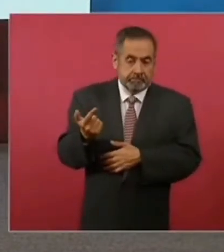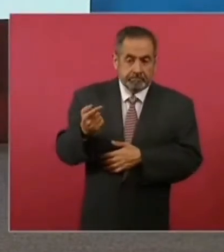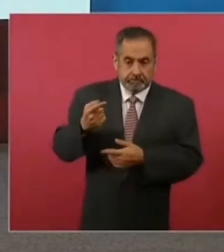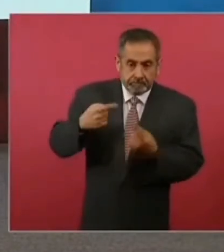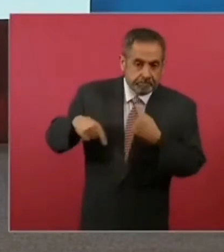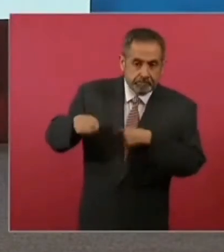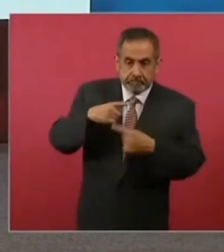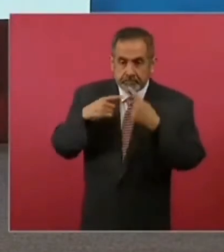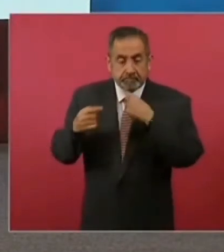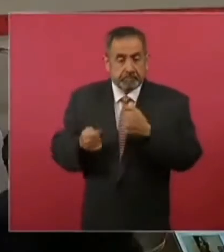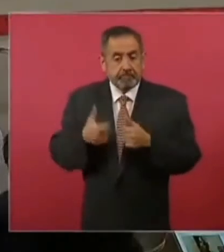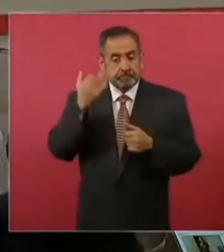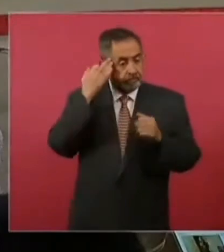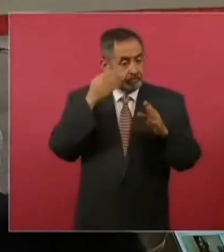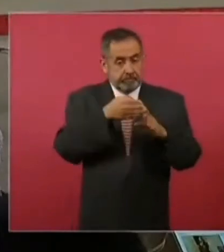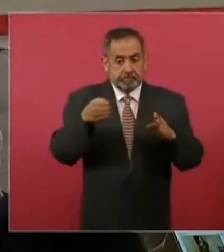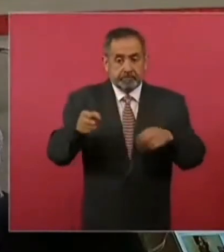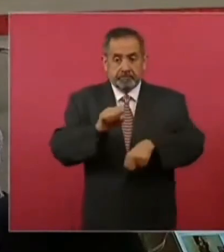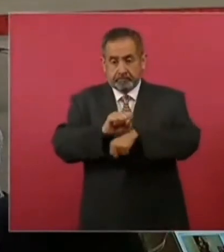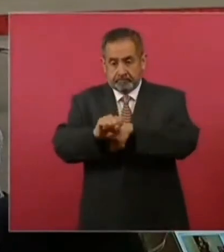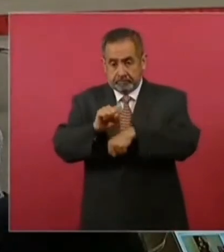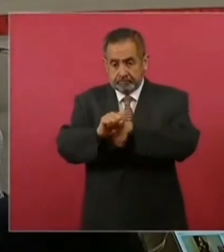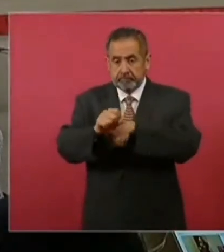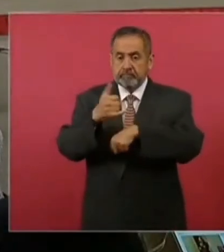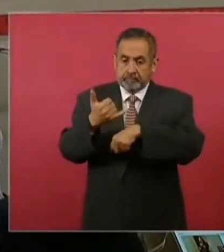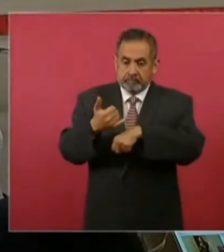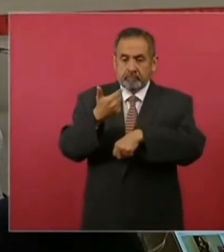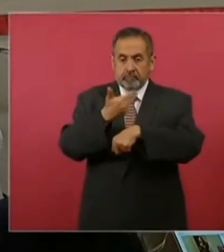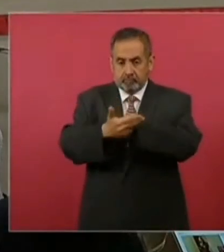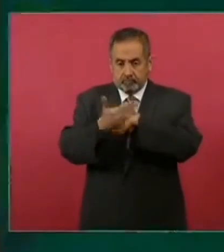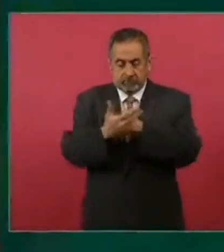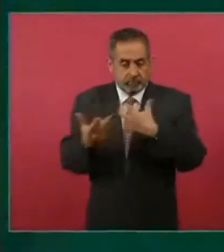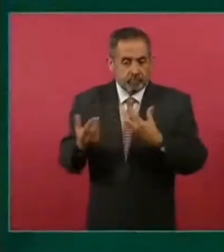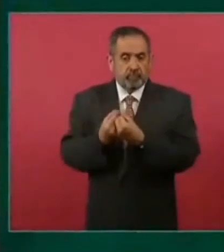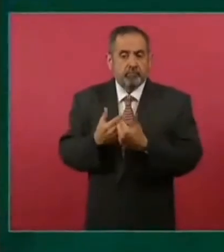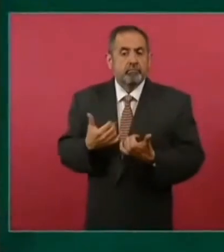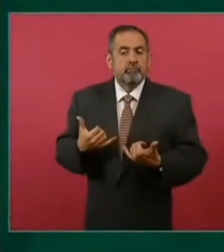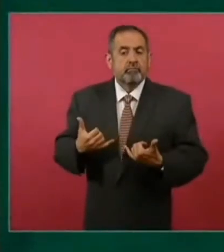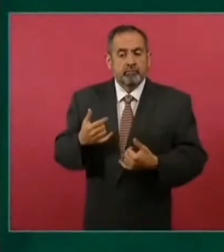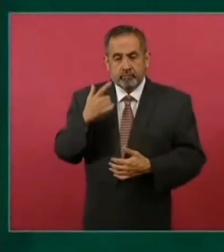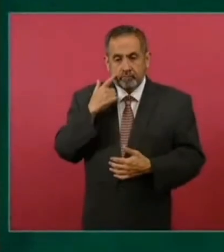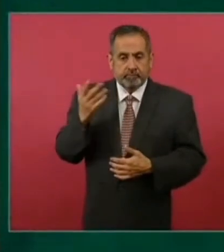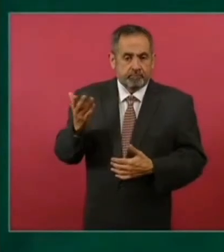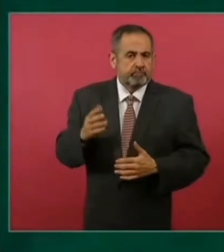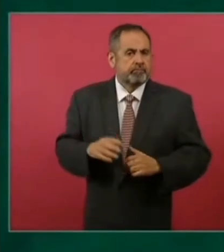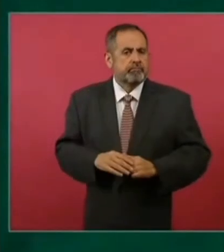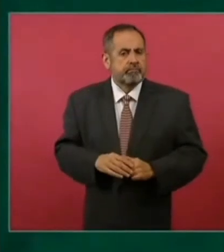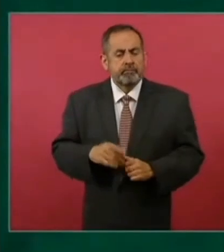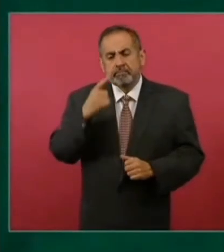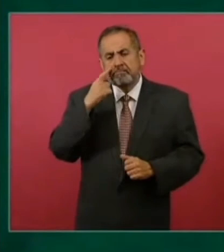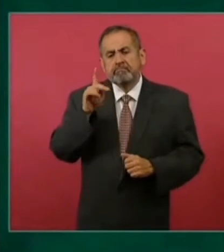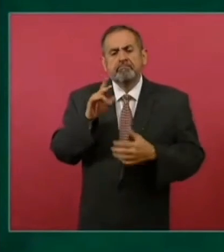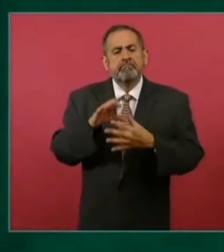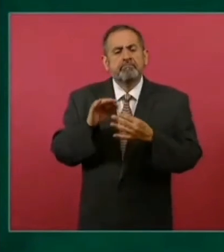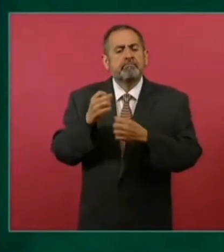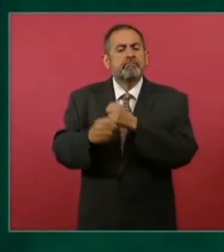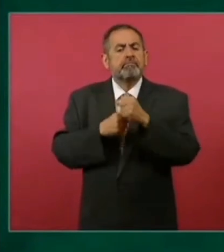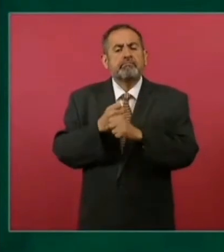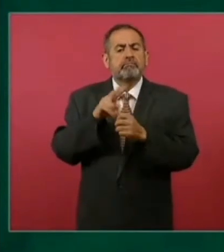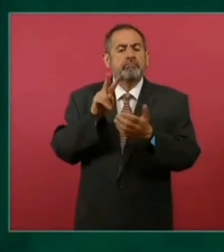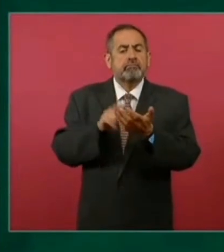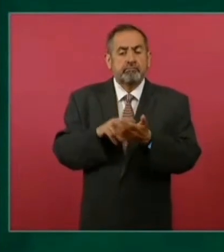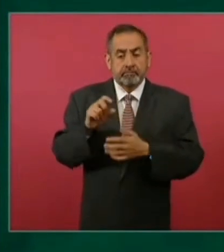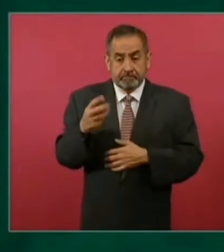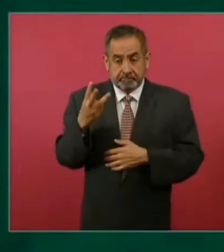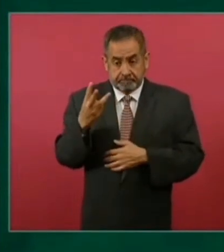tuvimos en la primera etapa de El Salvador y Honduras con jóvenes construyendo el futuro y sembrando vida. Pero ya estamos en el 2023